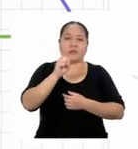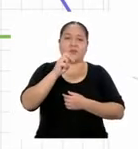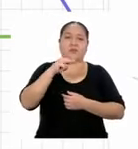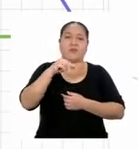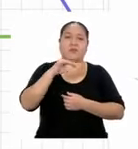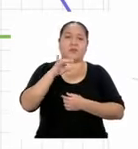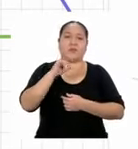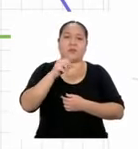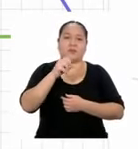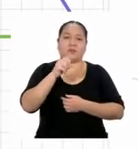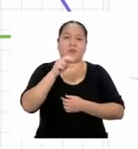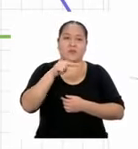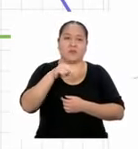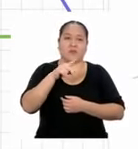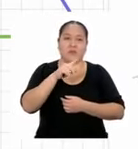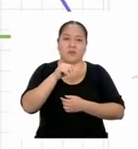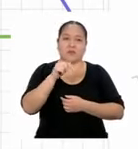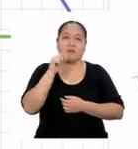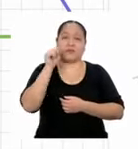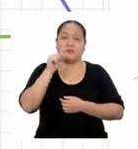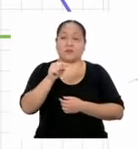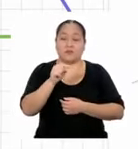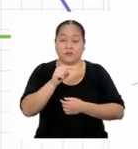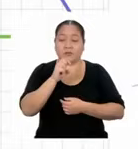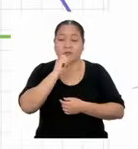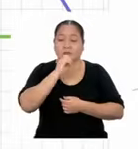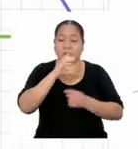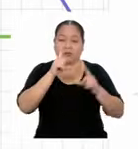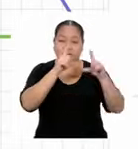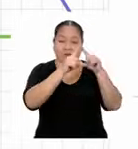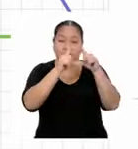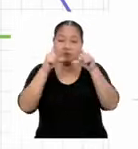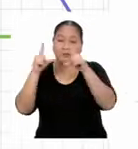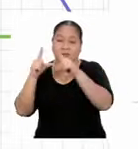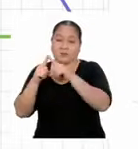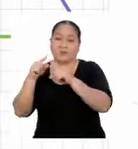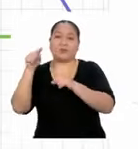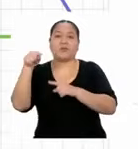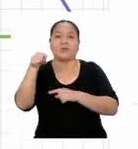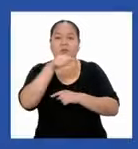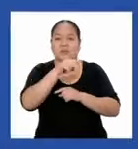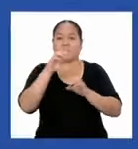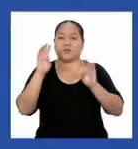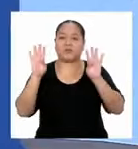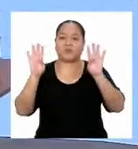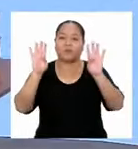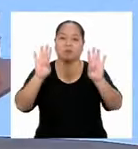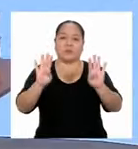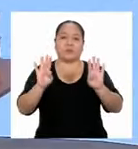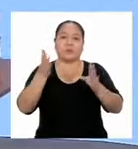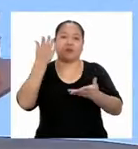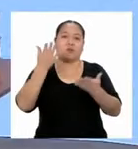Y de esa manera concluimos que estos dos triángulos son semejantes.